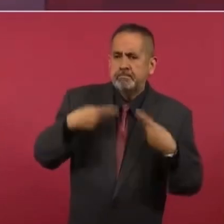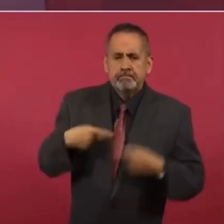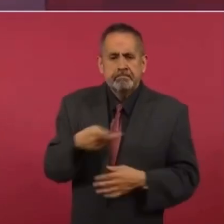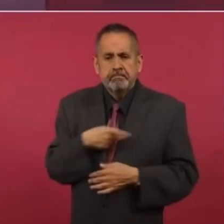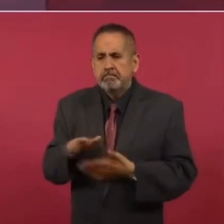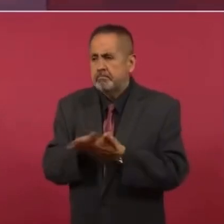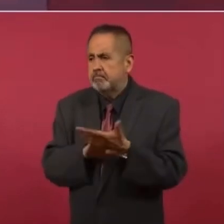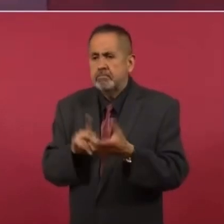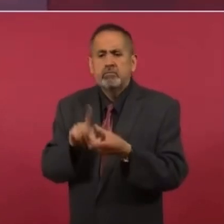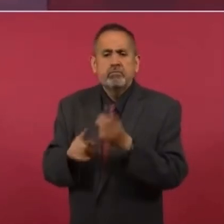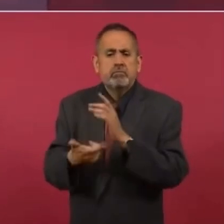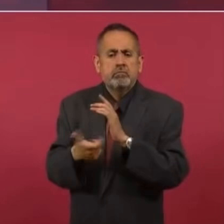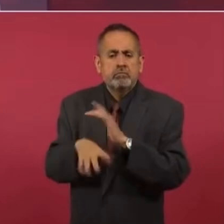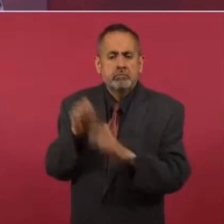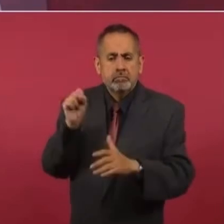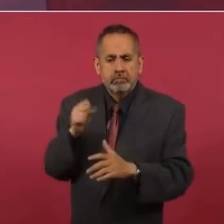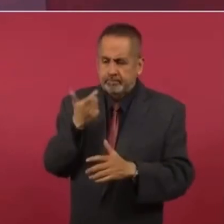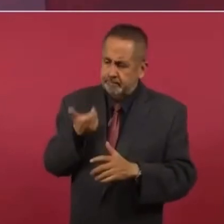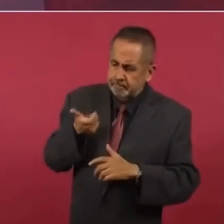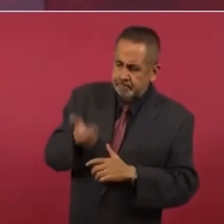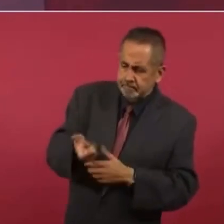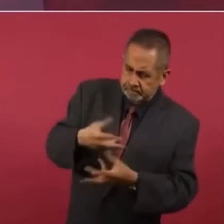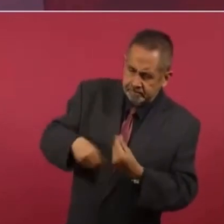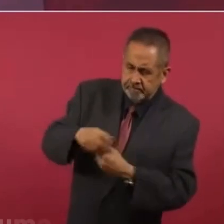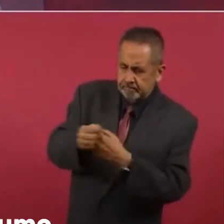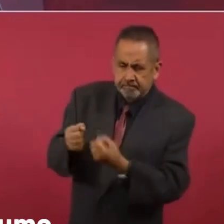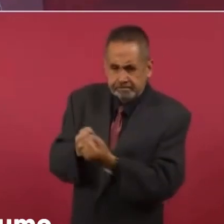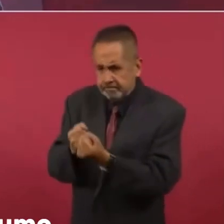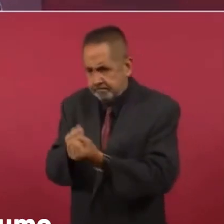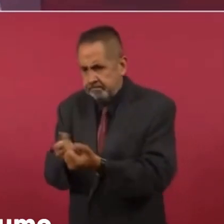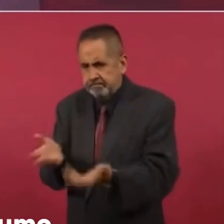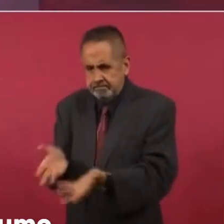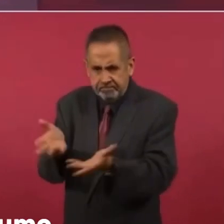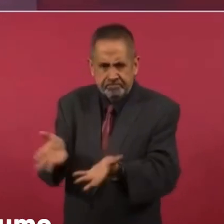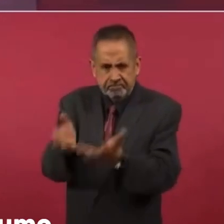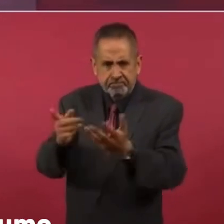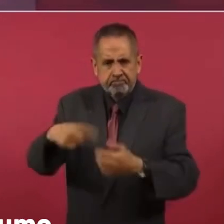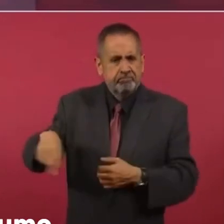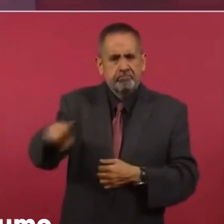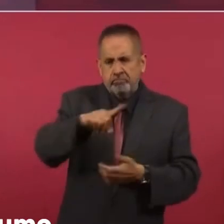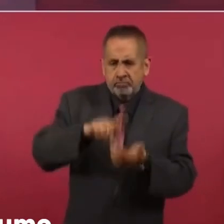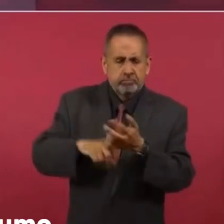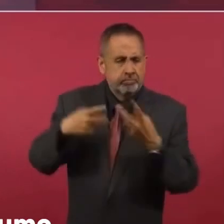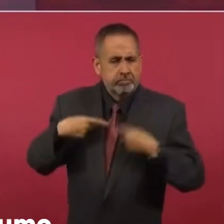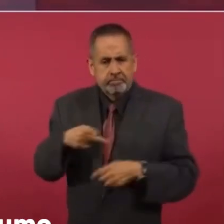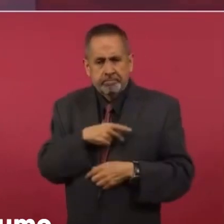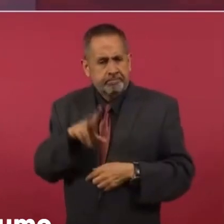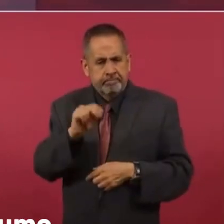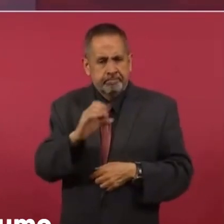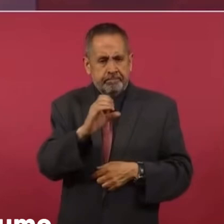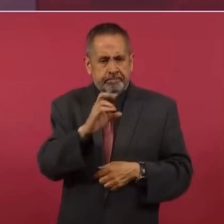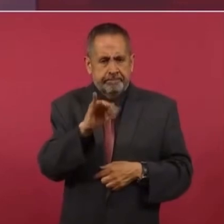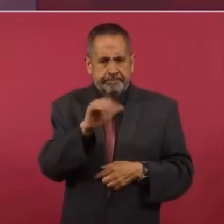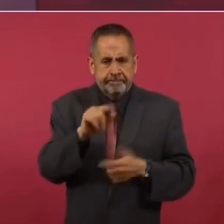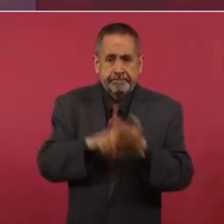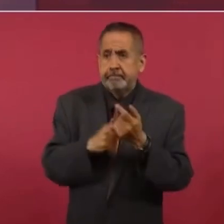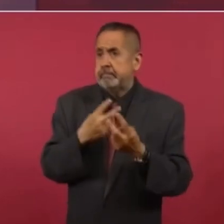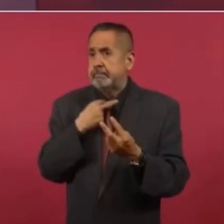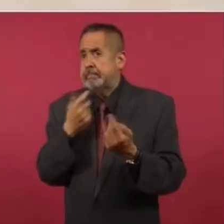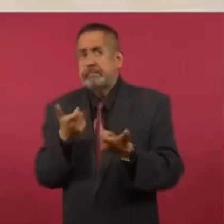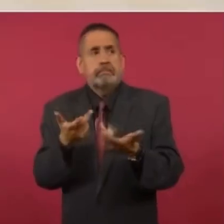para reactivar la economía abajo, que no se nos produjera una crisis de consumo,